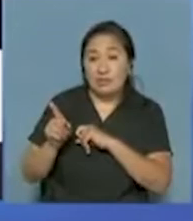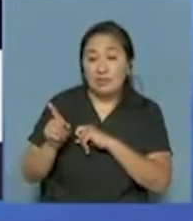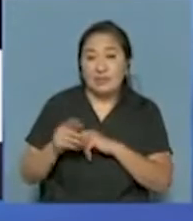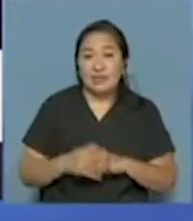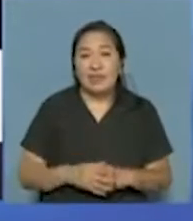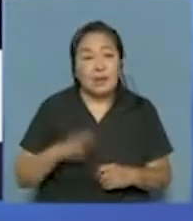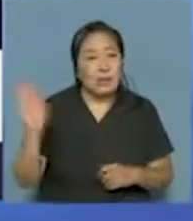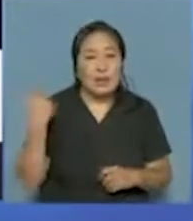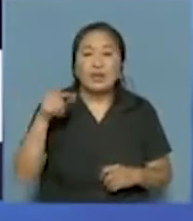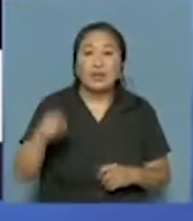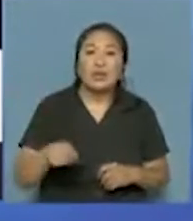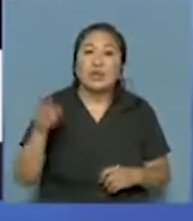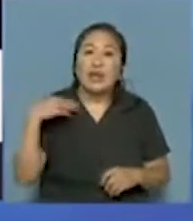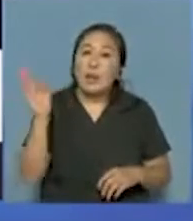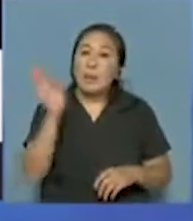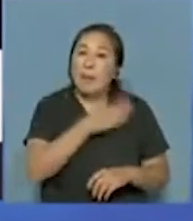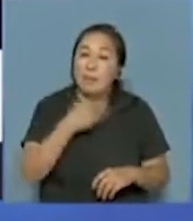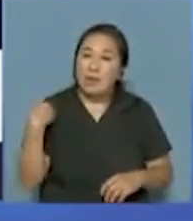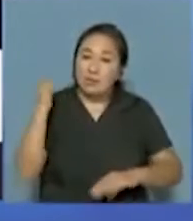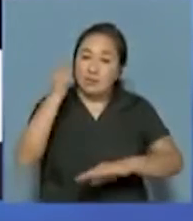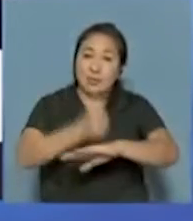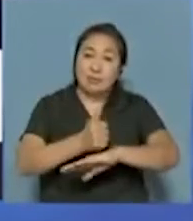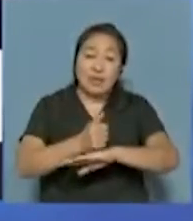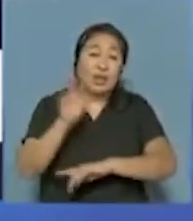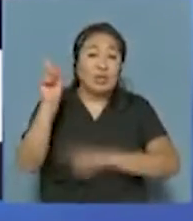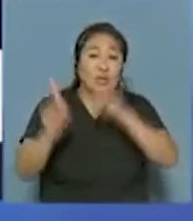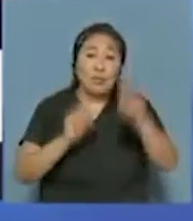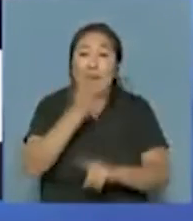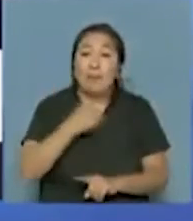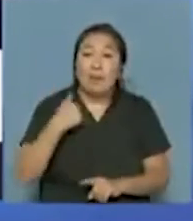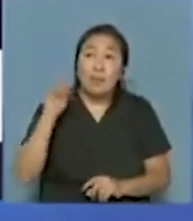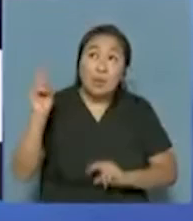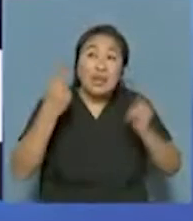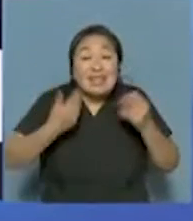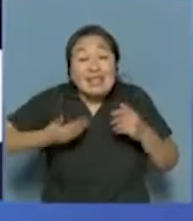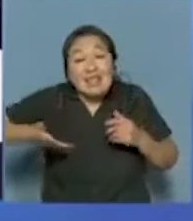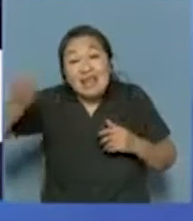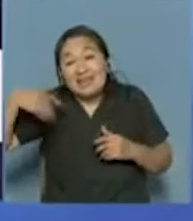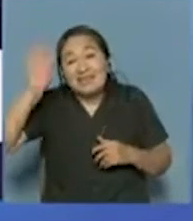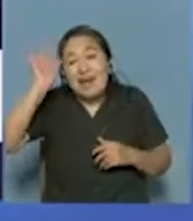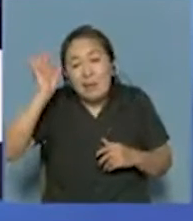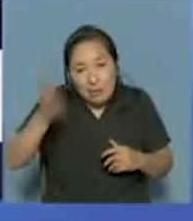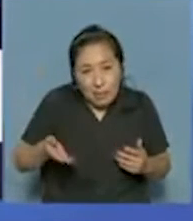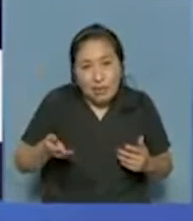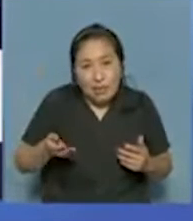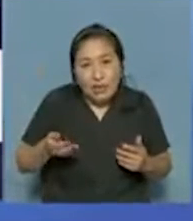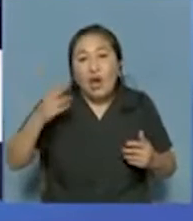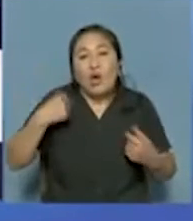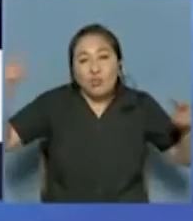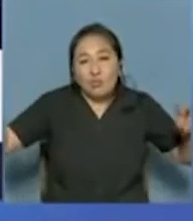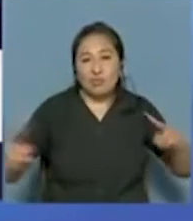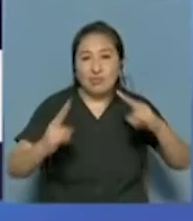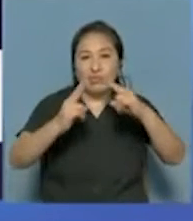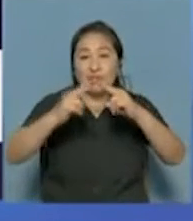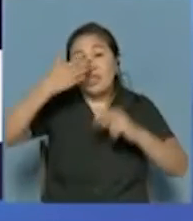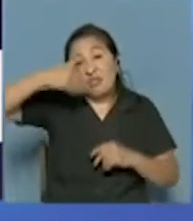y para todas aquellas que están presentes y las que no están, que ya se fueron, pero que en algún momento de la vida sabemos que no vamos a volver a ver de